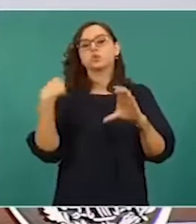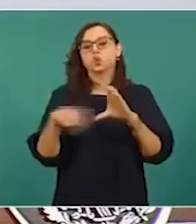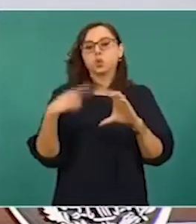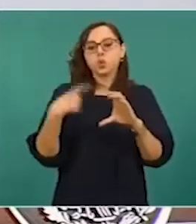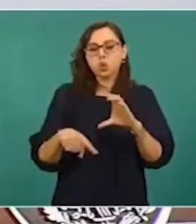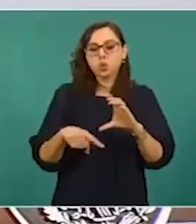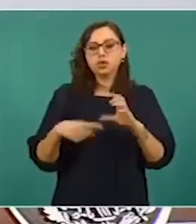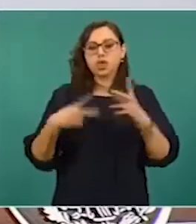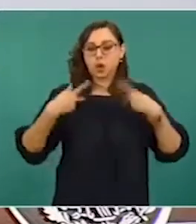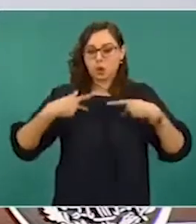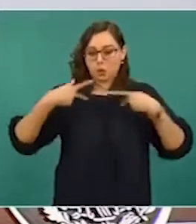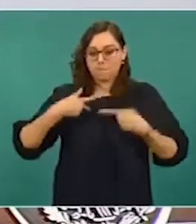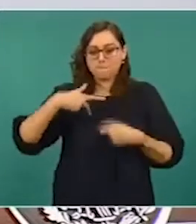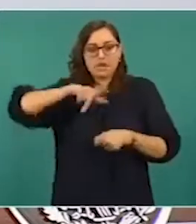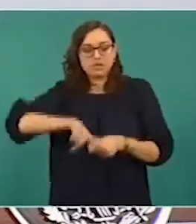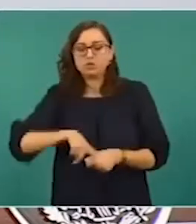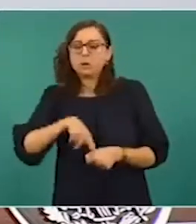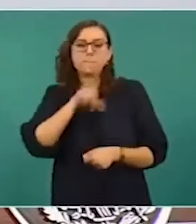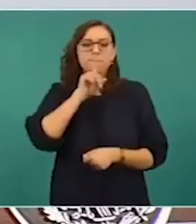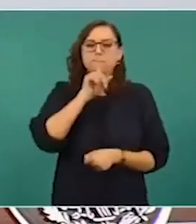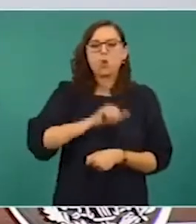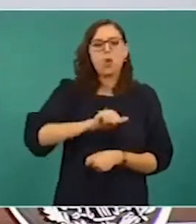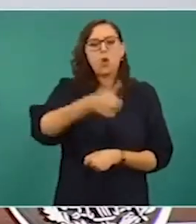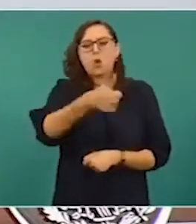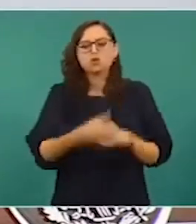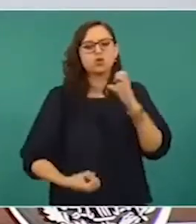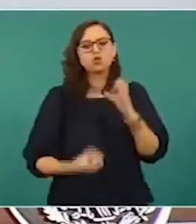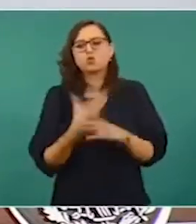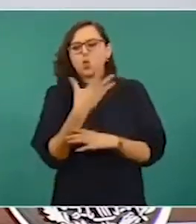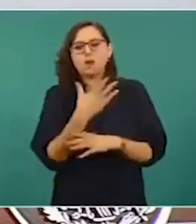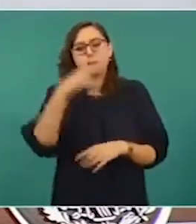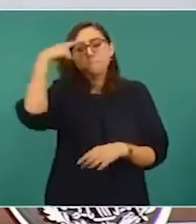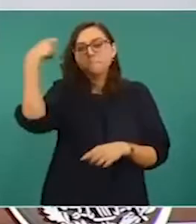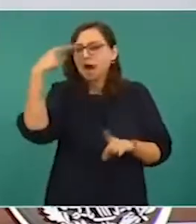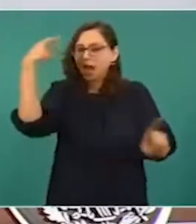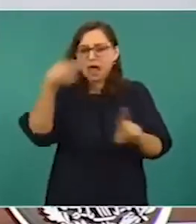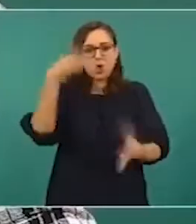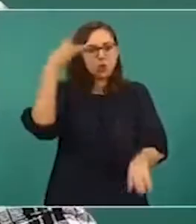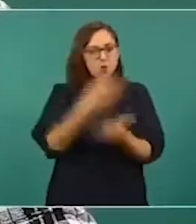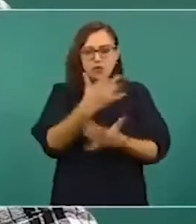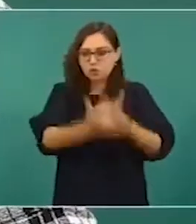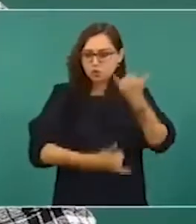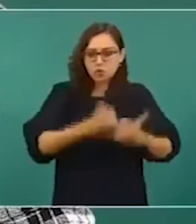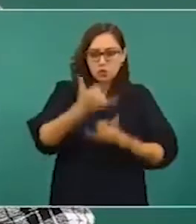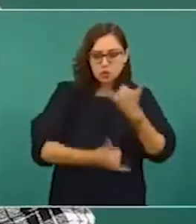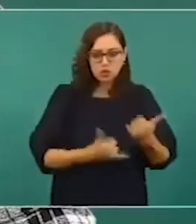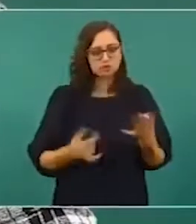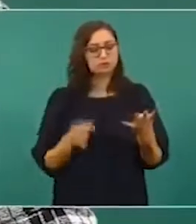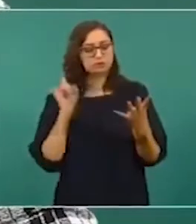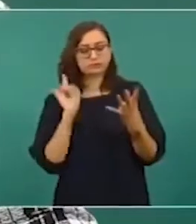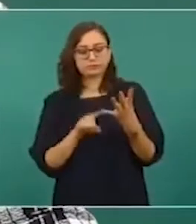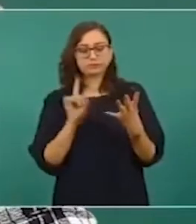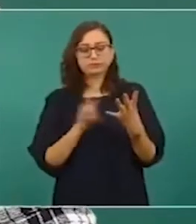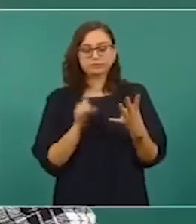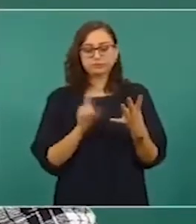electrónico personal, sino generar nuevos para jugar. Cuatro,